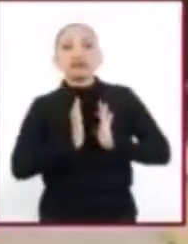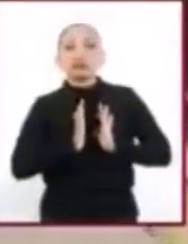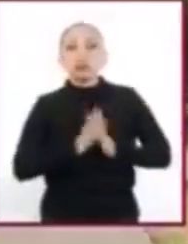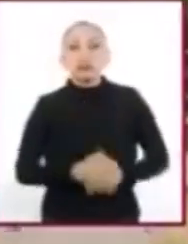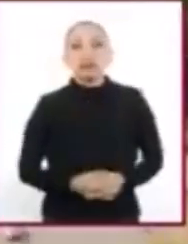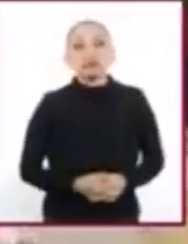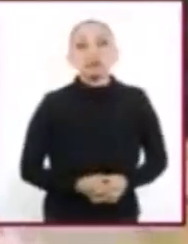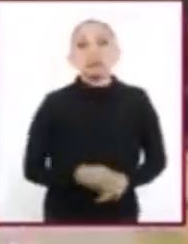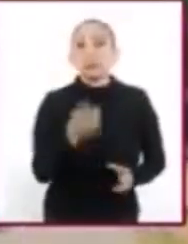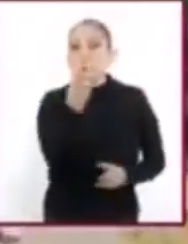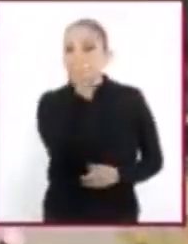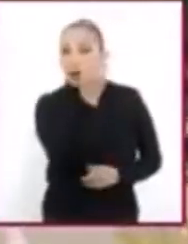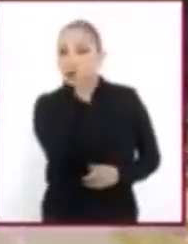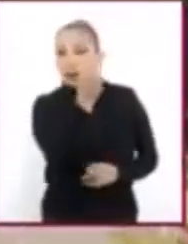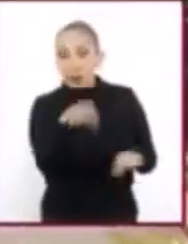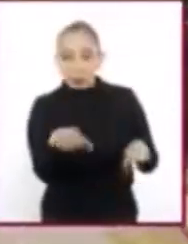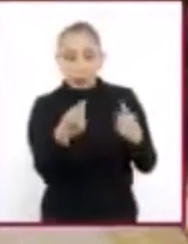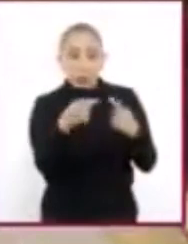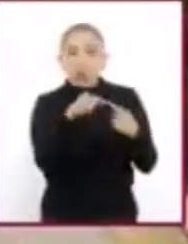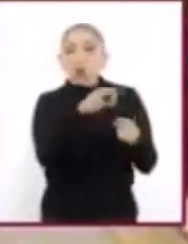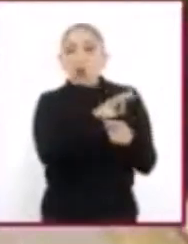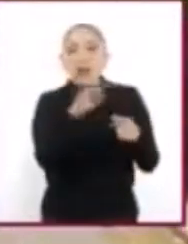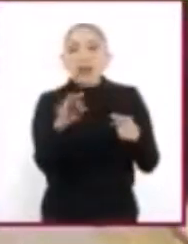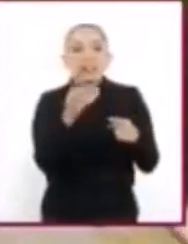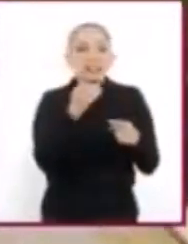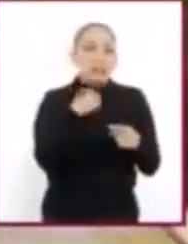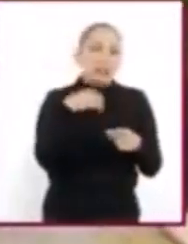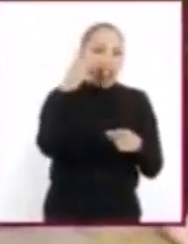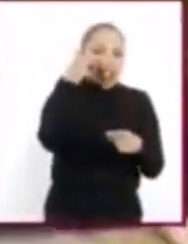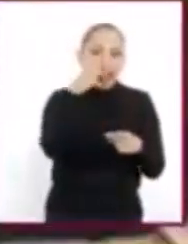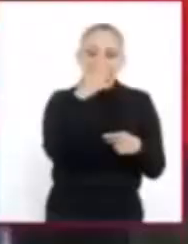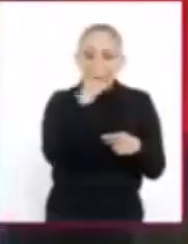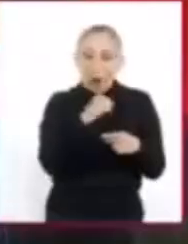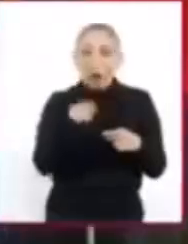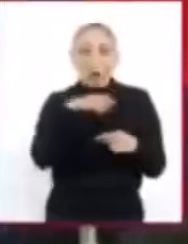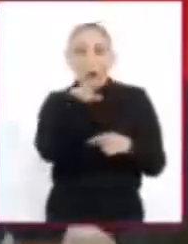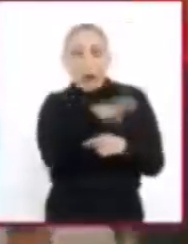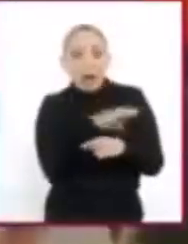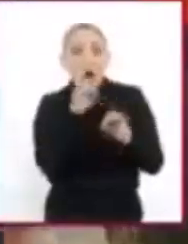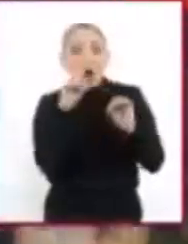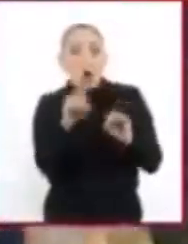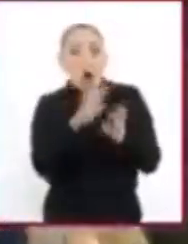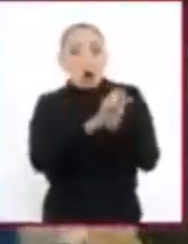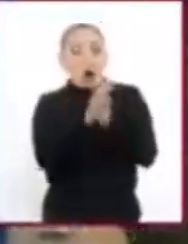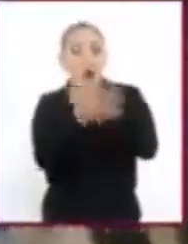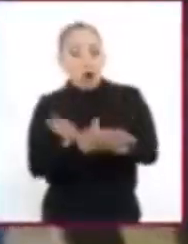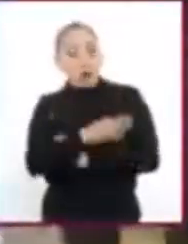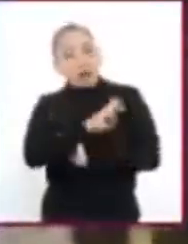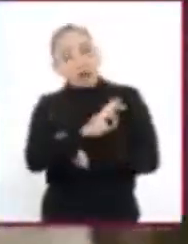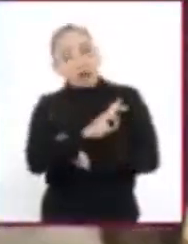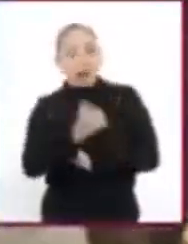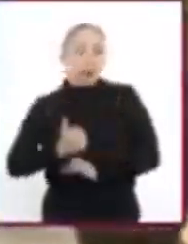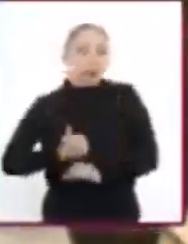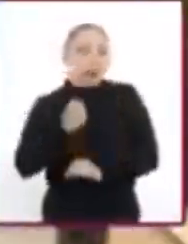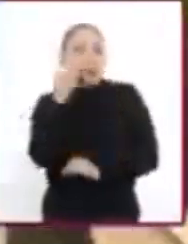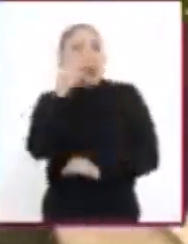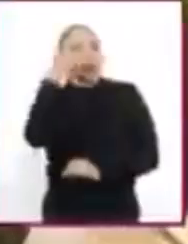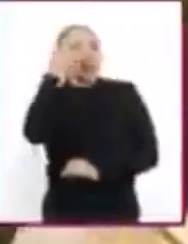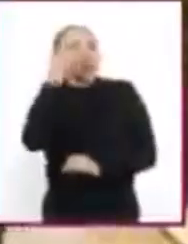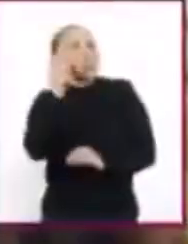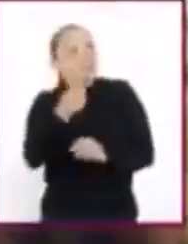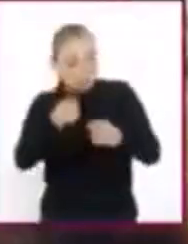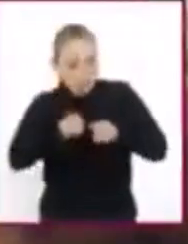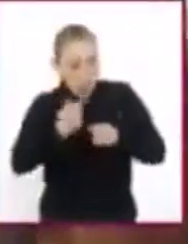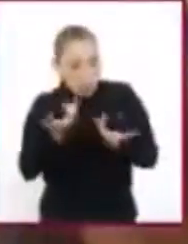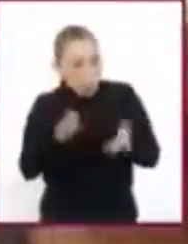En consecuencia, los conflictos pueden ser desagradables e inconvenientes o bien convertirse en oportunidades para aprender más sobre uno